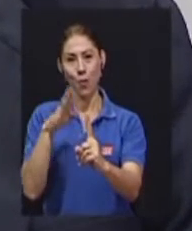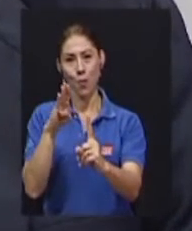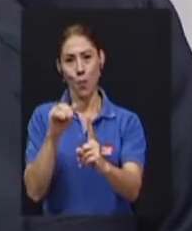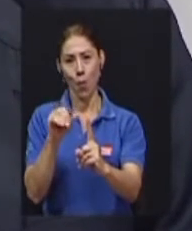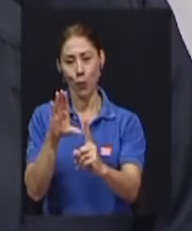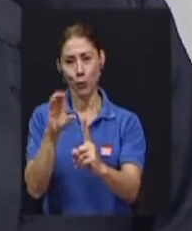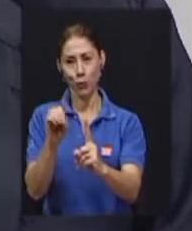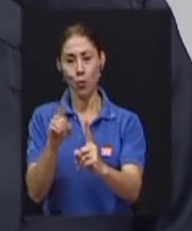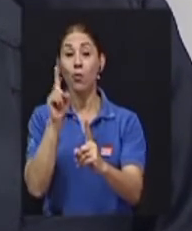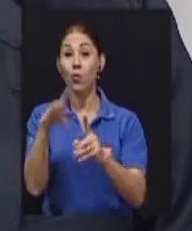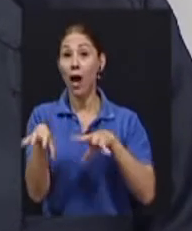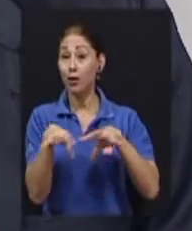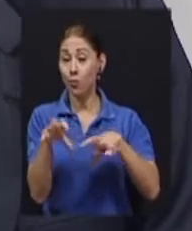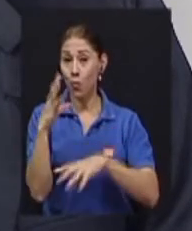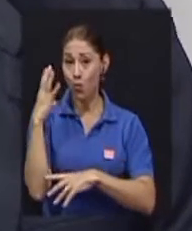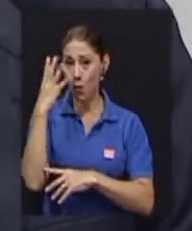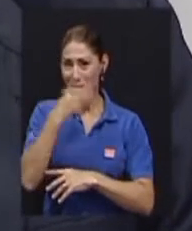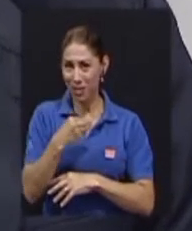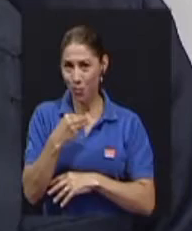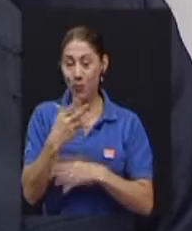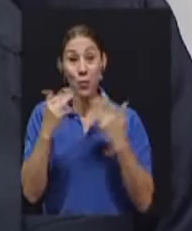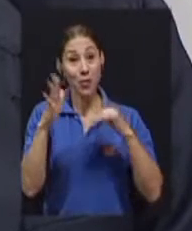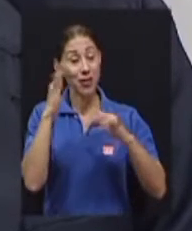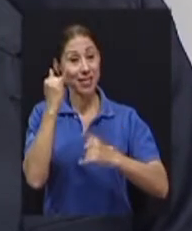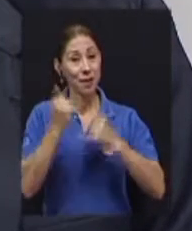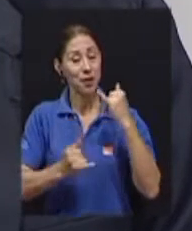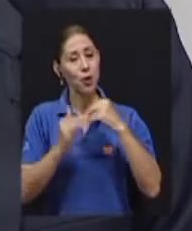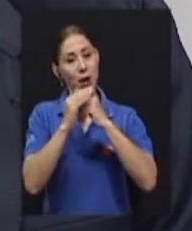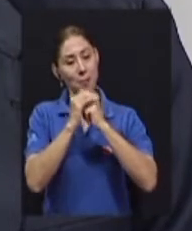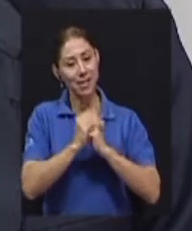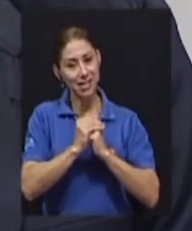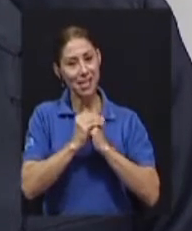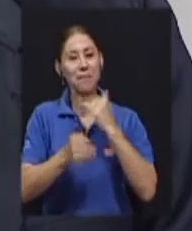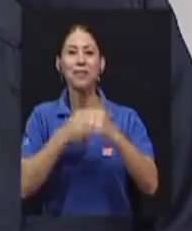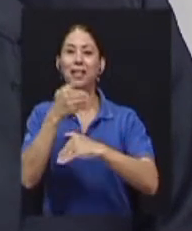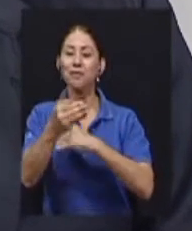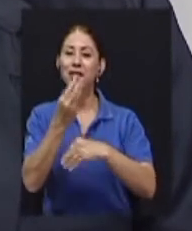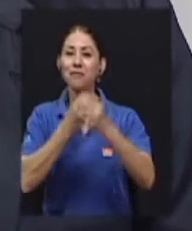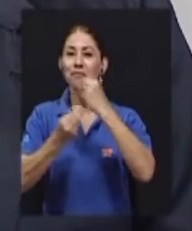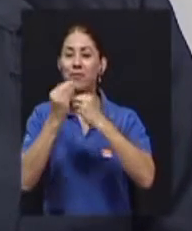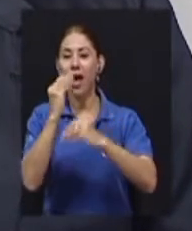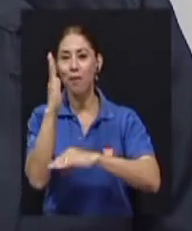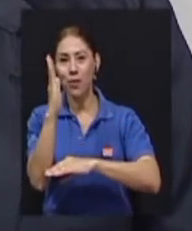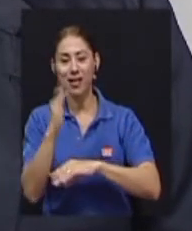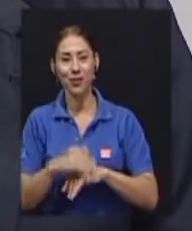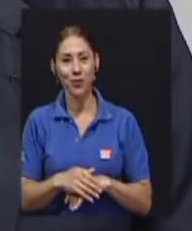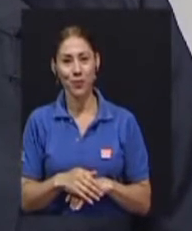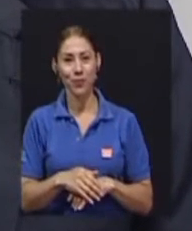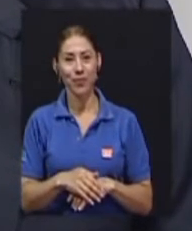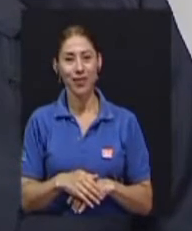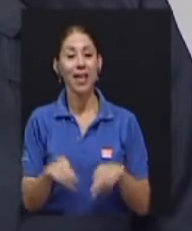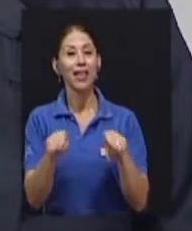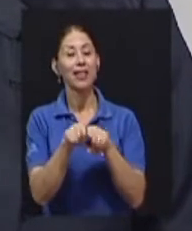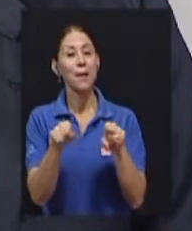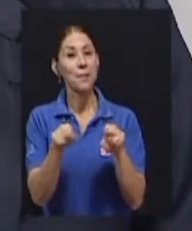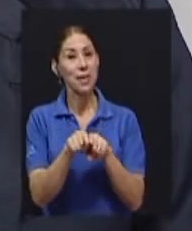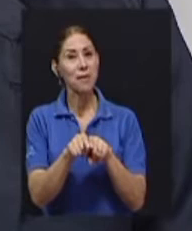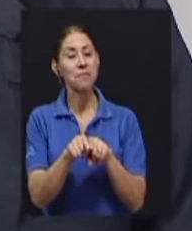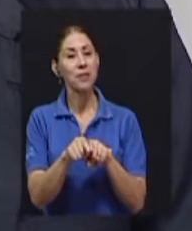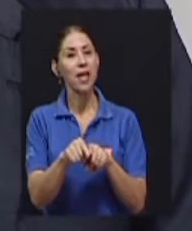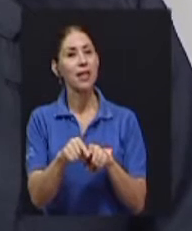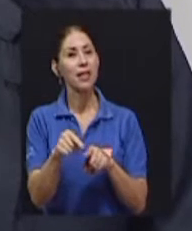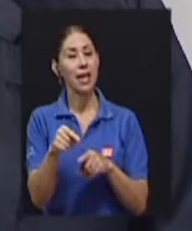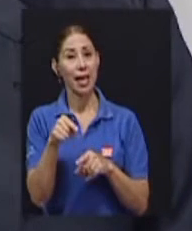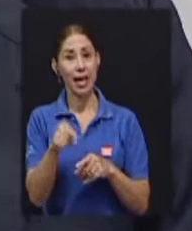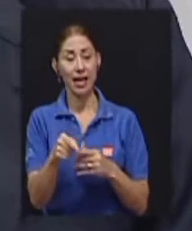que luego después de la misa se compartió un almuerzo. Tenemos también programada